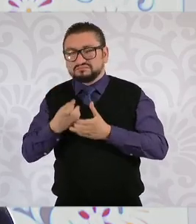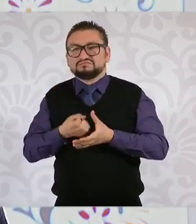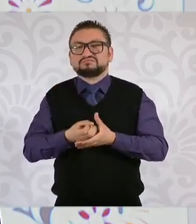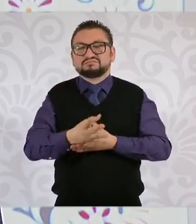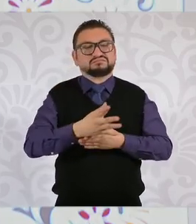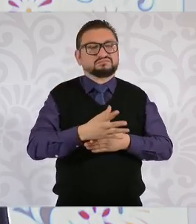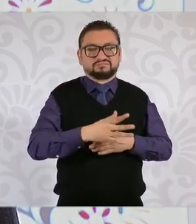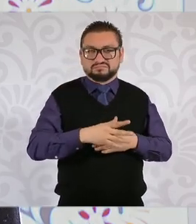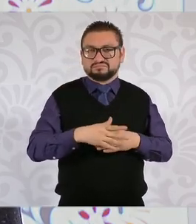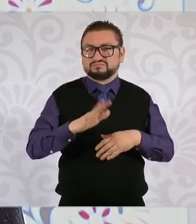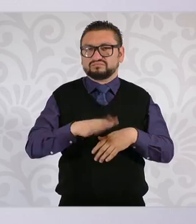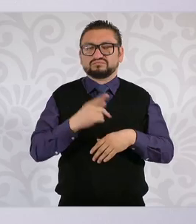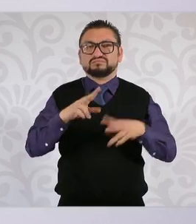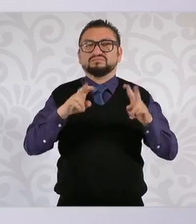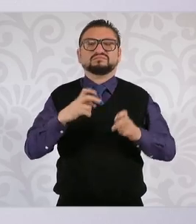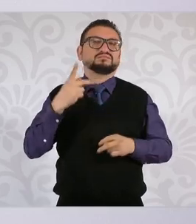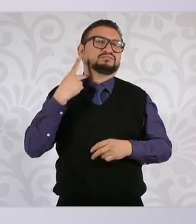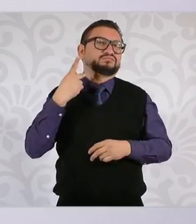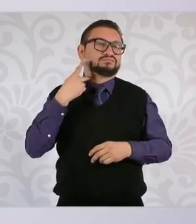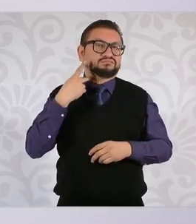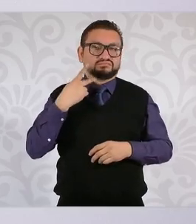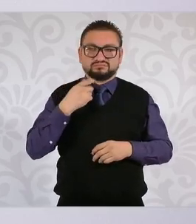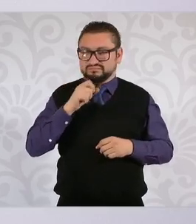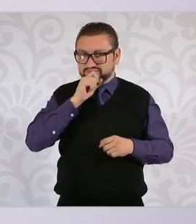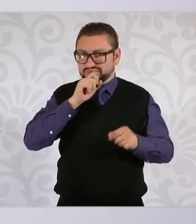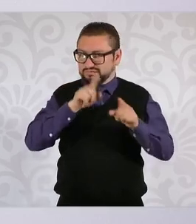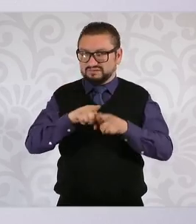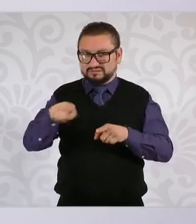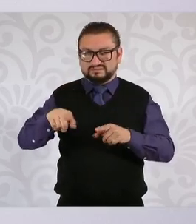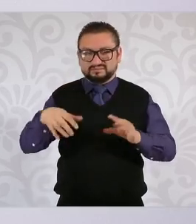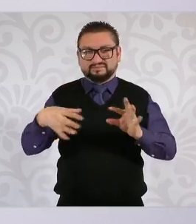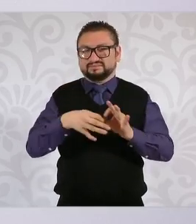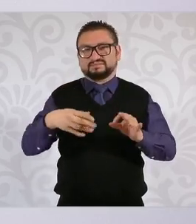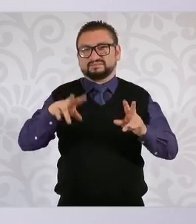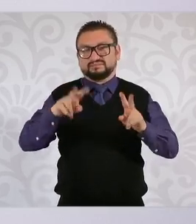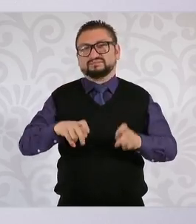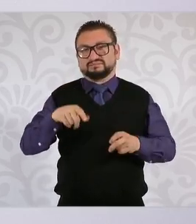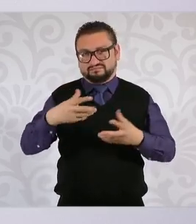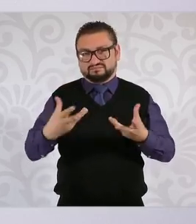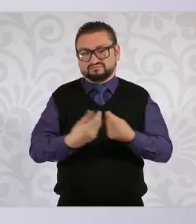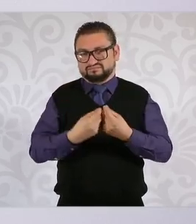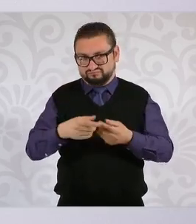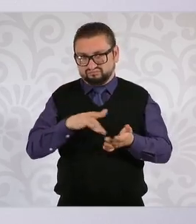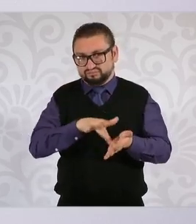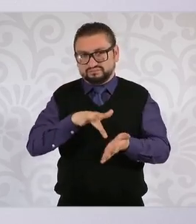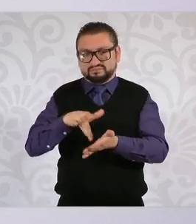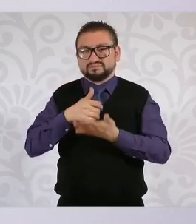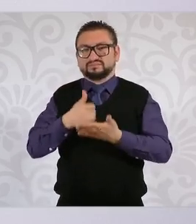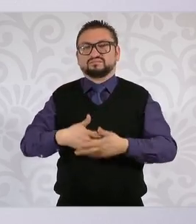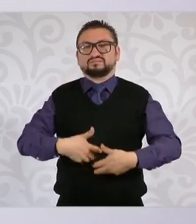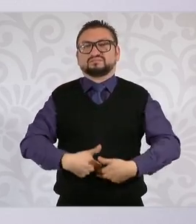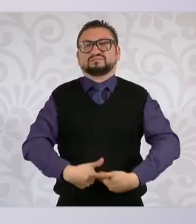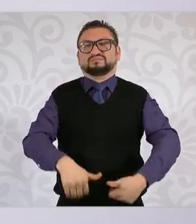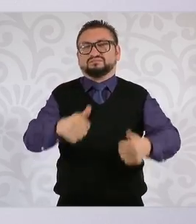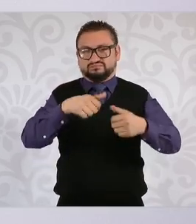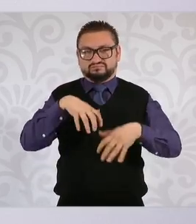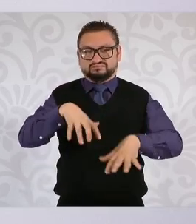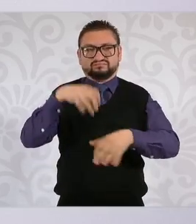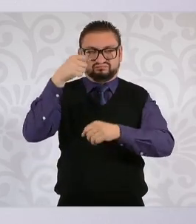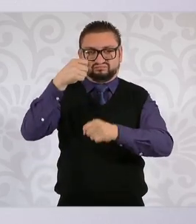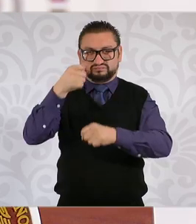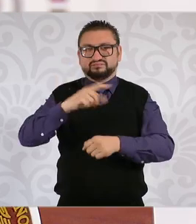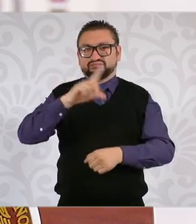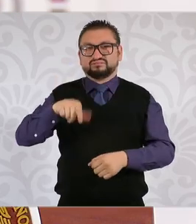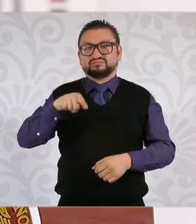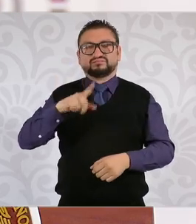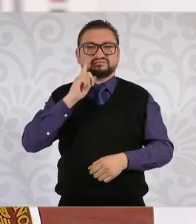por un asunto político, pues tenía que ver con que había estado aquí con ellas en la huelga de hambre. Después ellas